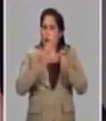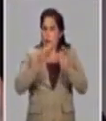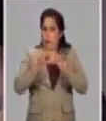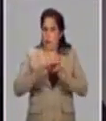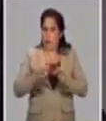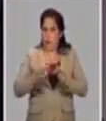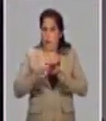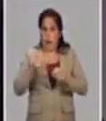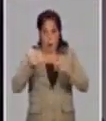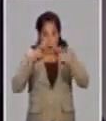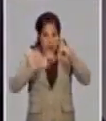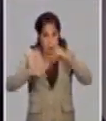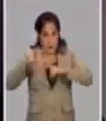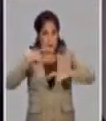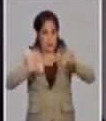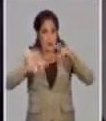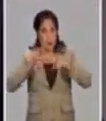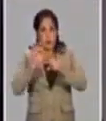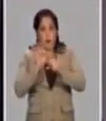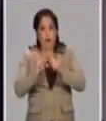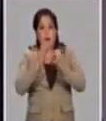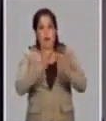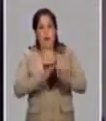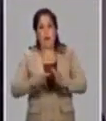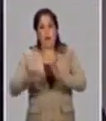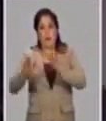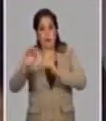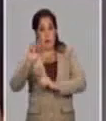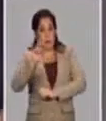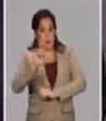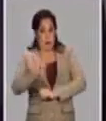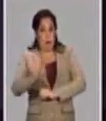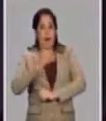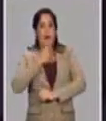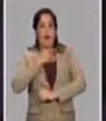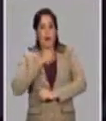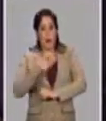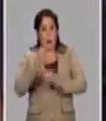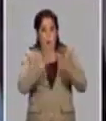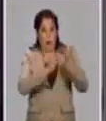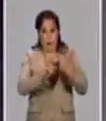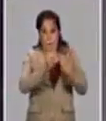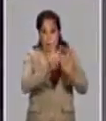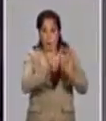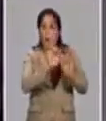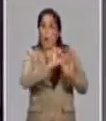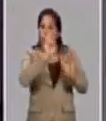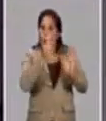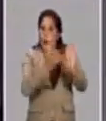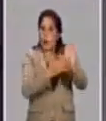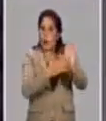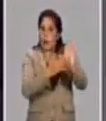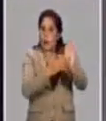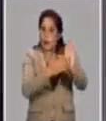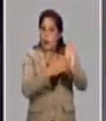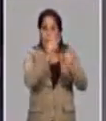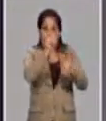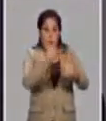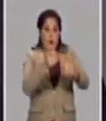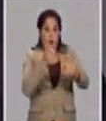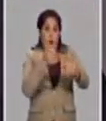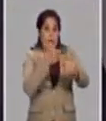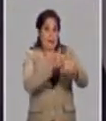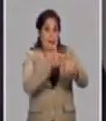se están desarrollando, que entran ahora en fase 3. Si tienen una fase 2 en que se logra demostrar